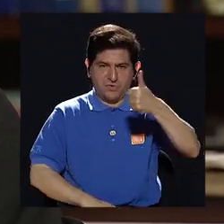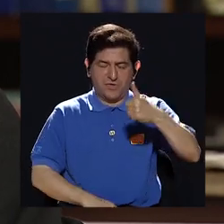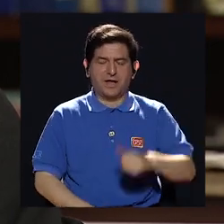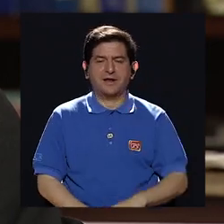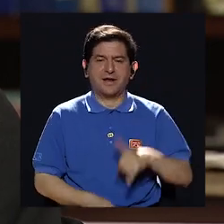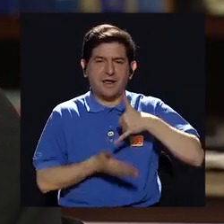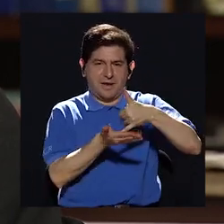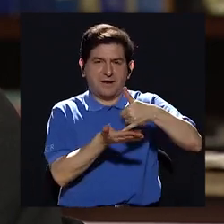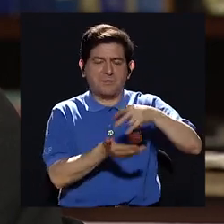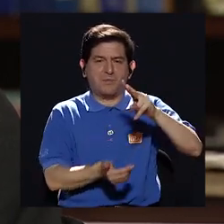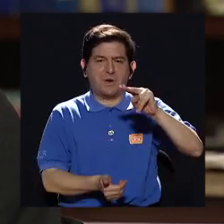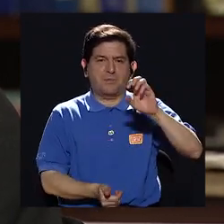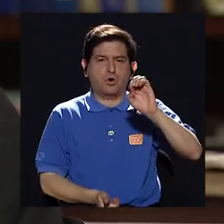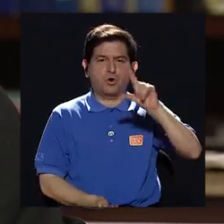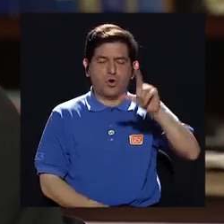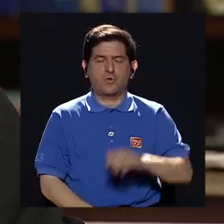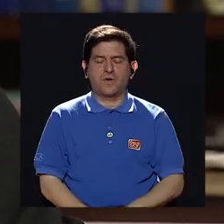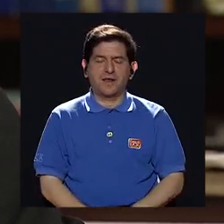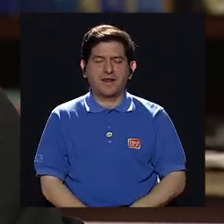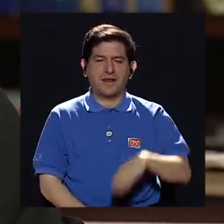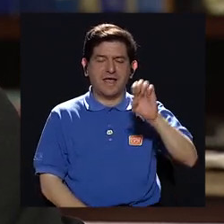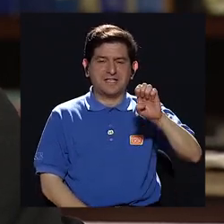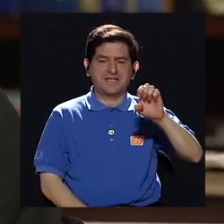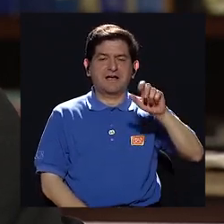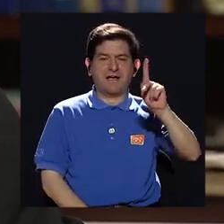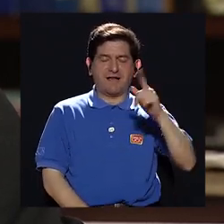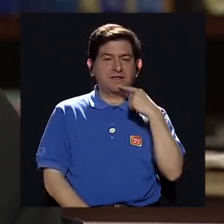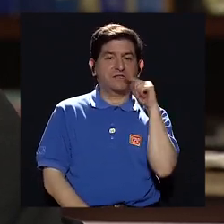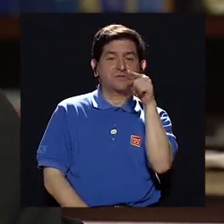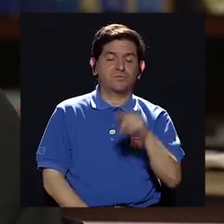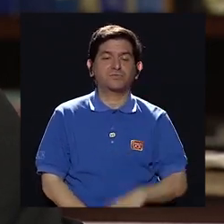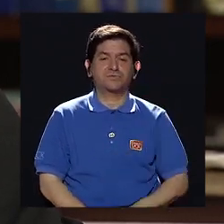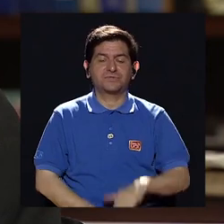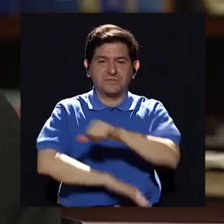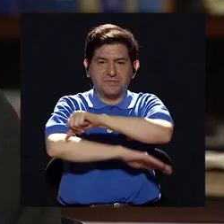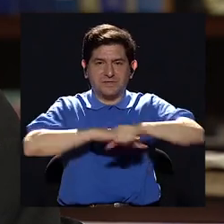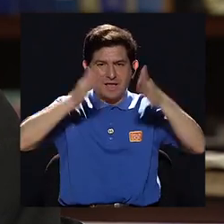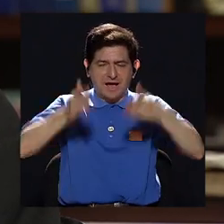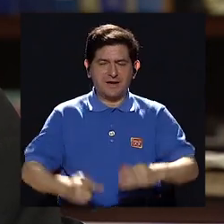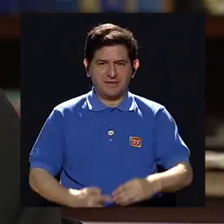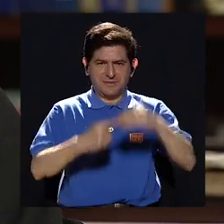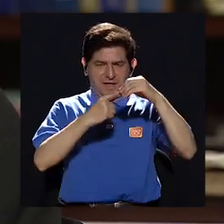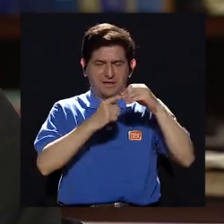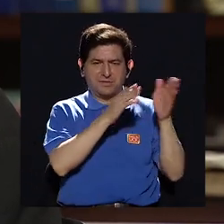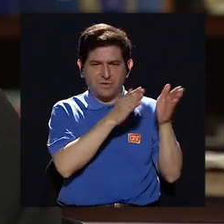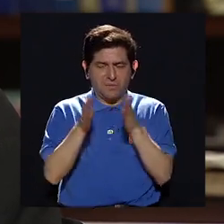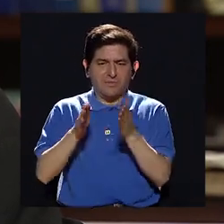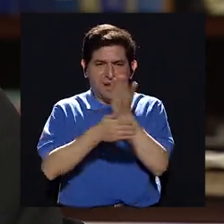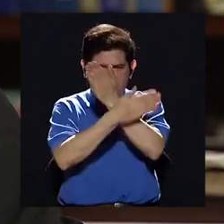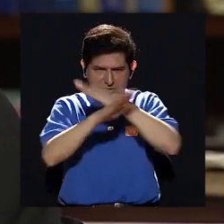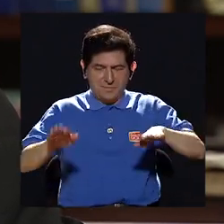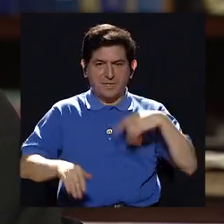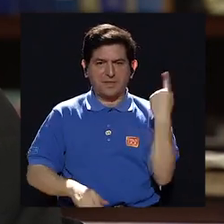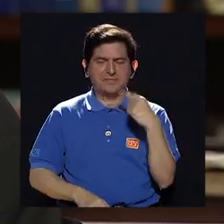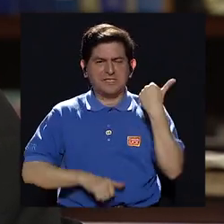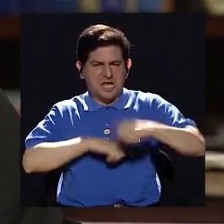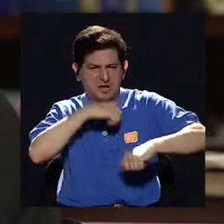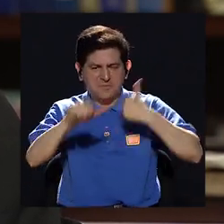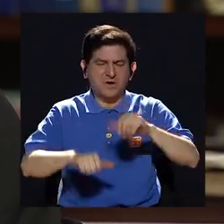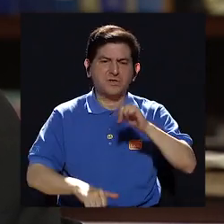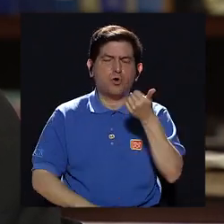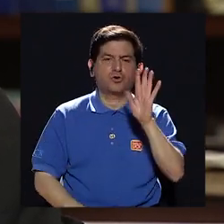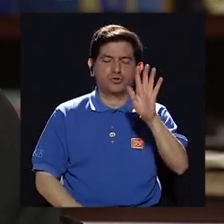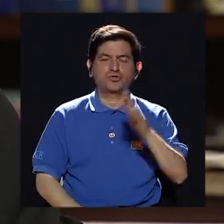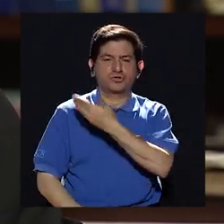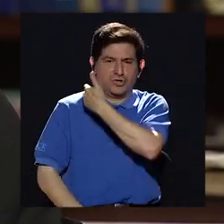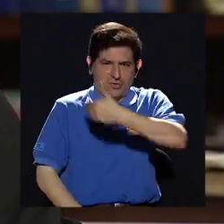que es Eji Karik. Él dice que usted es el arquitecto principal del plan de paz, sobre todo porque siempre han estado en disputa los